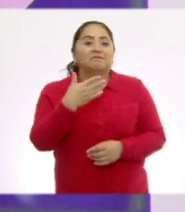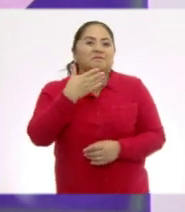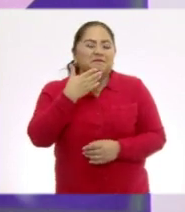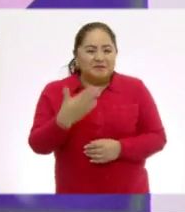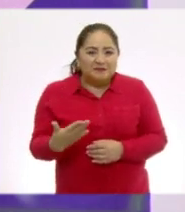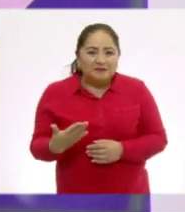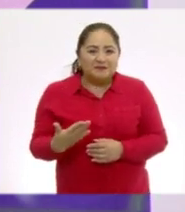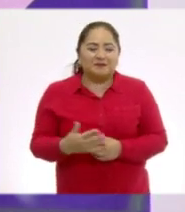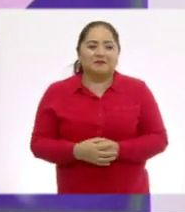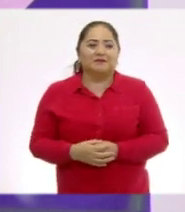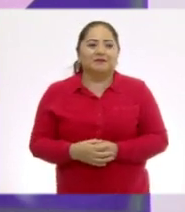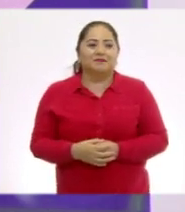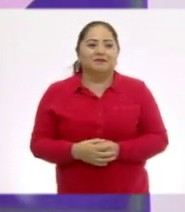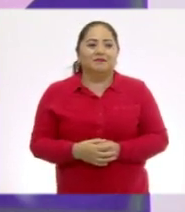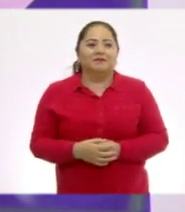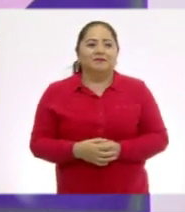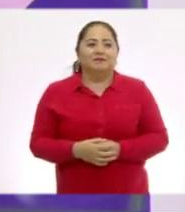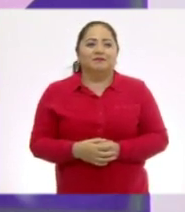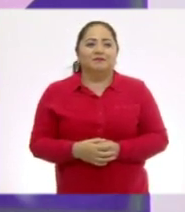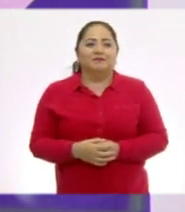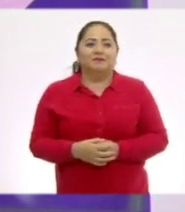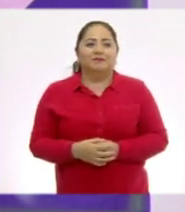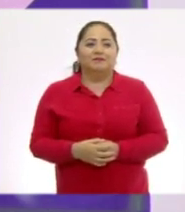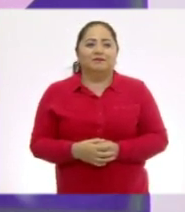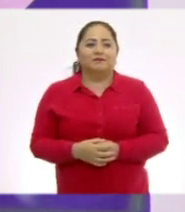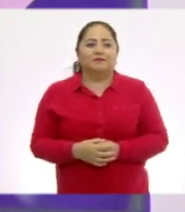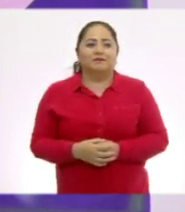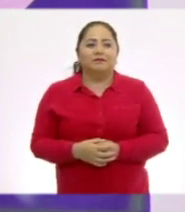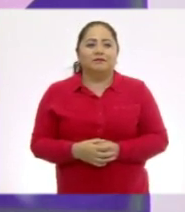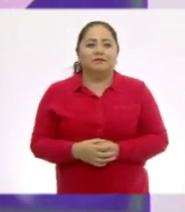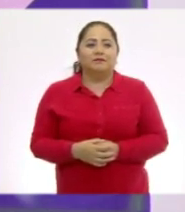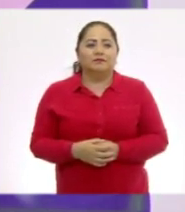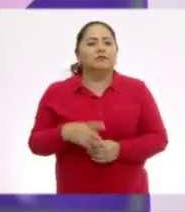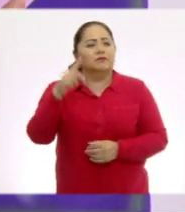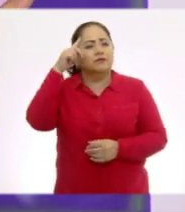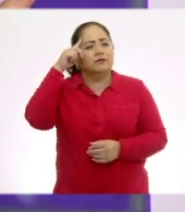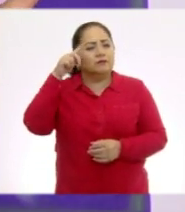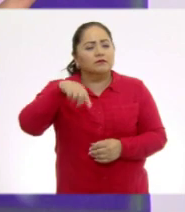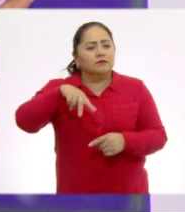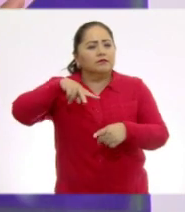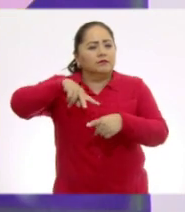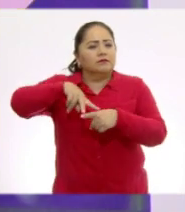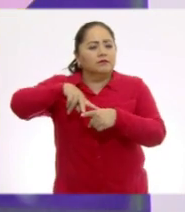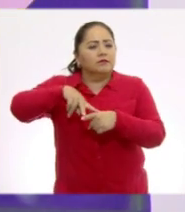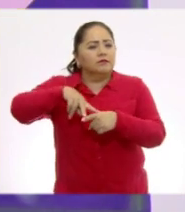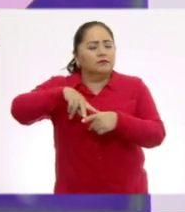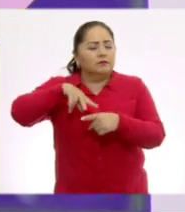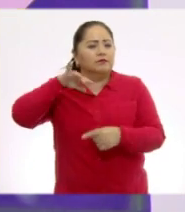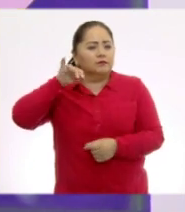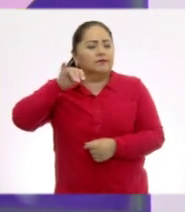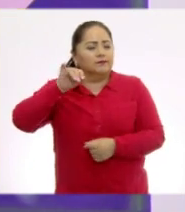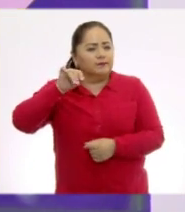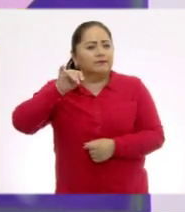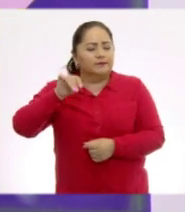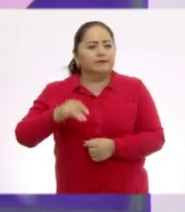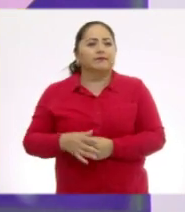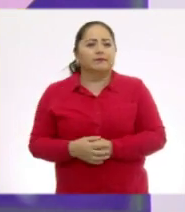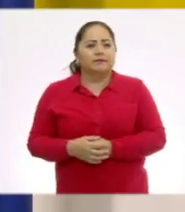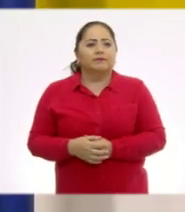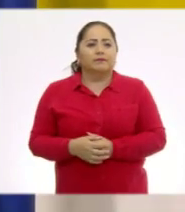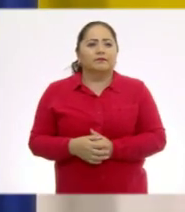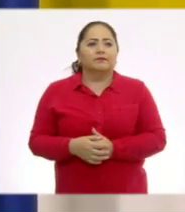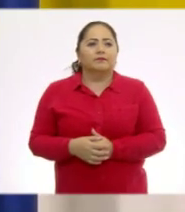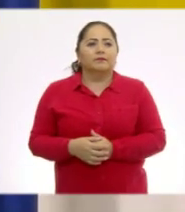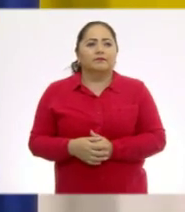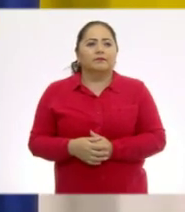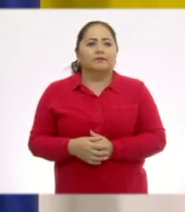Aquí hay unas... Vamos bien. Una punta. Creo que este es un triángulo. ¿Podría ser un triángulo? Creo que sí, ¿verdad? ¿Puede ser